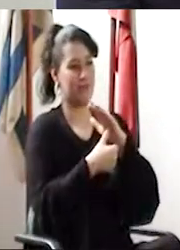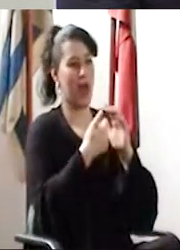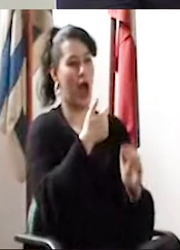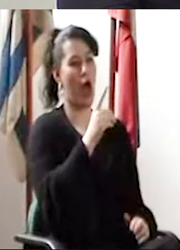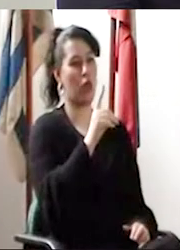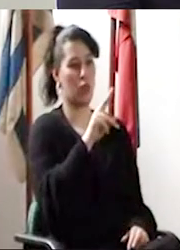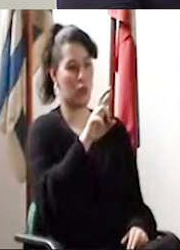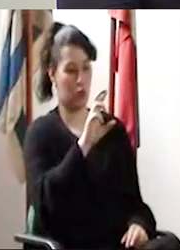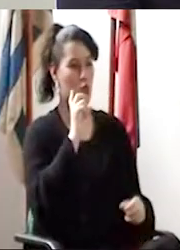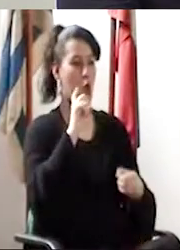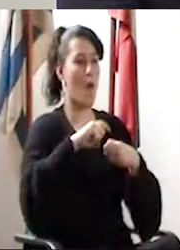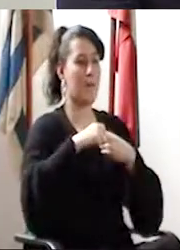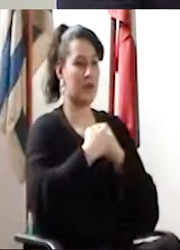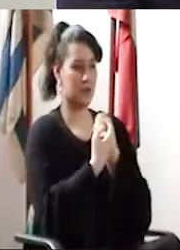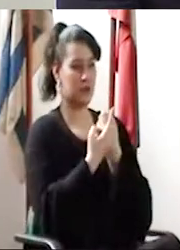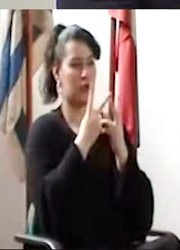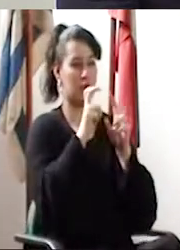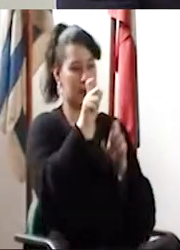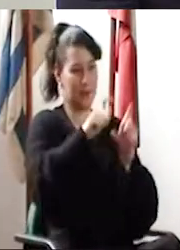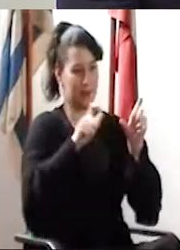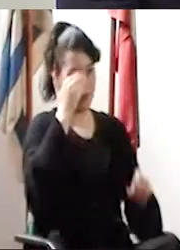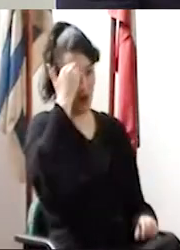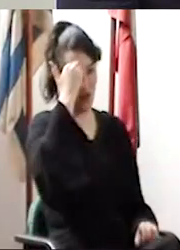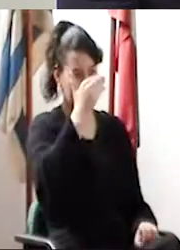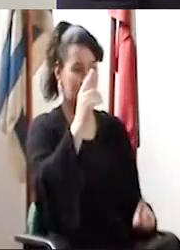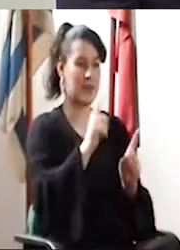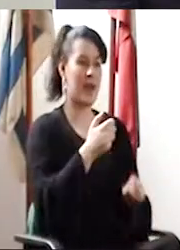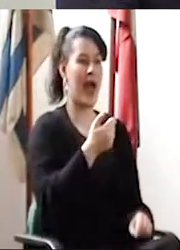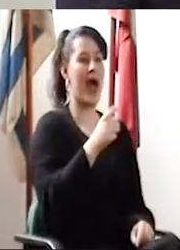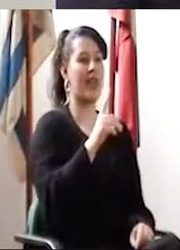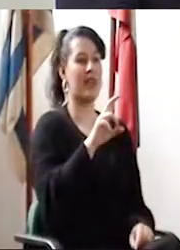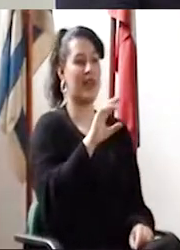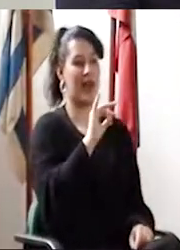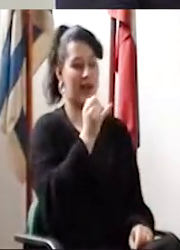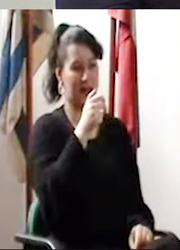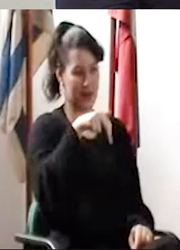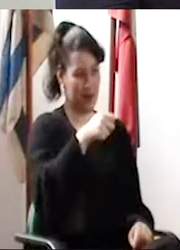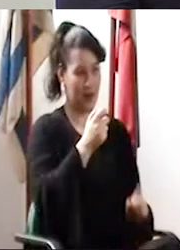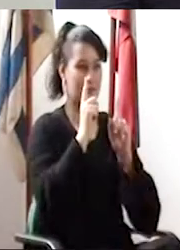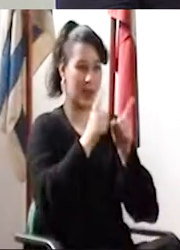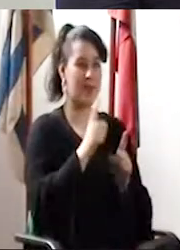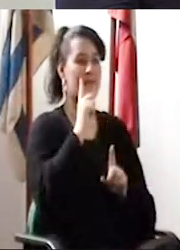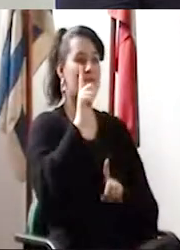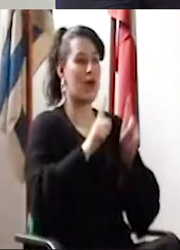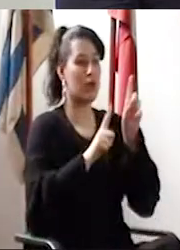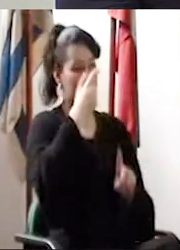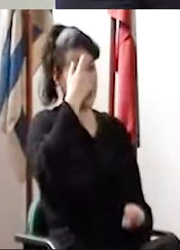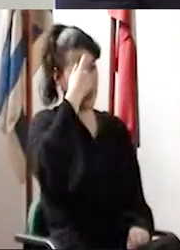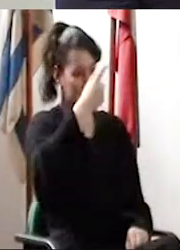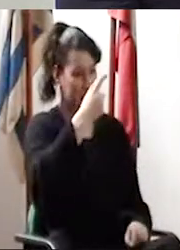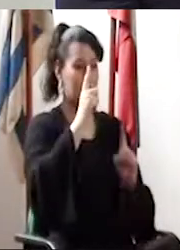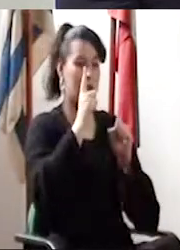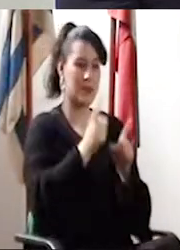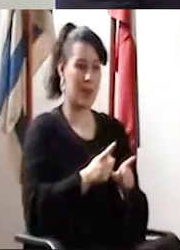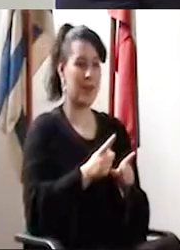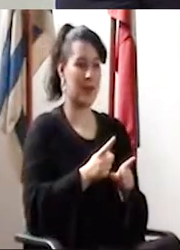ADUR a la Comisión de Implementación del Estatuto Personal Docente. Y Adriana Parodi también de la Facultad